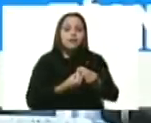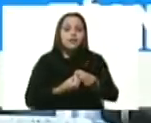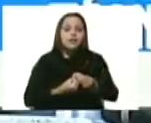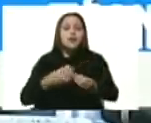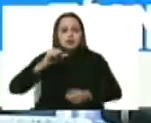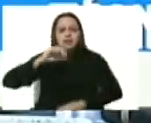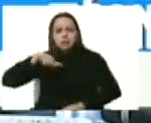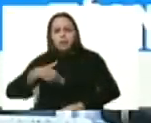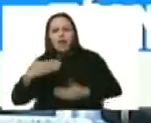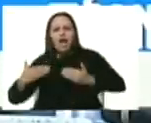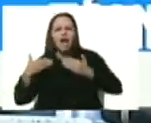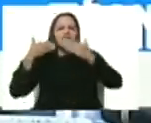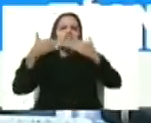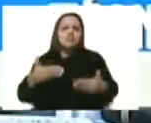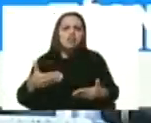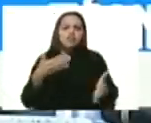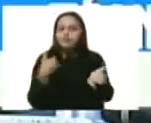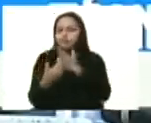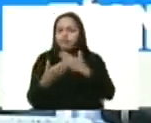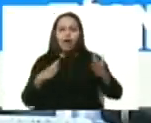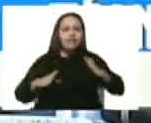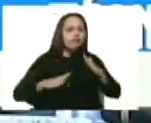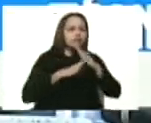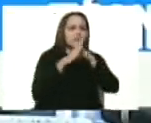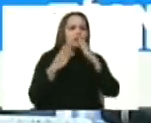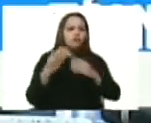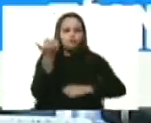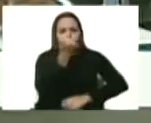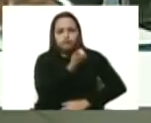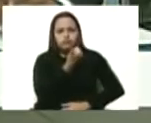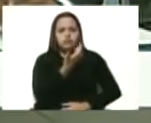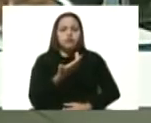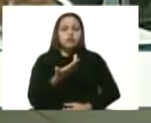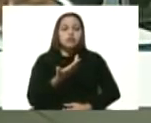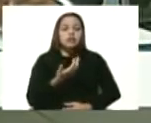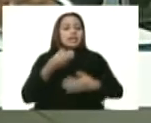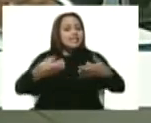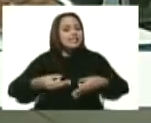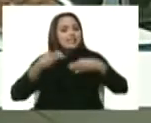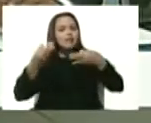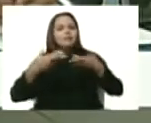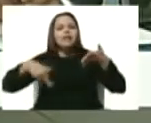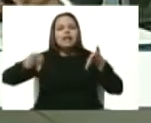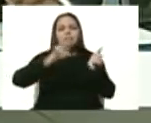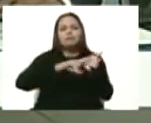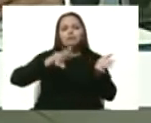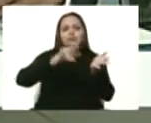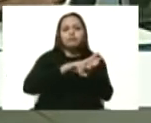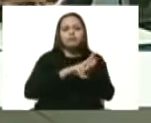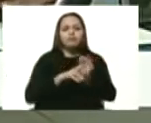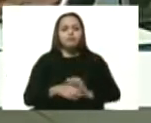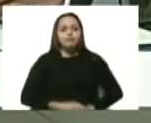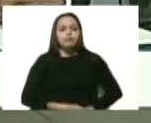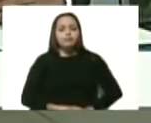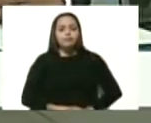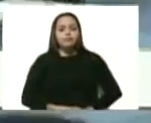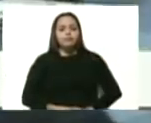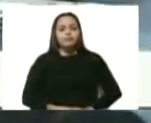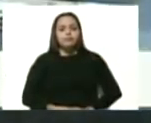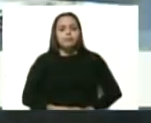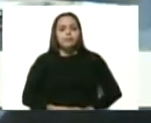puede avanzar a pesar del bloqueo criminal contra nuestra patria. Siempre lo vamos a repetir. Si todavía existe